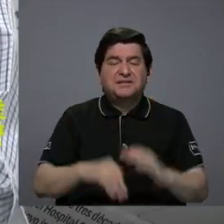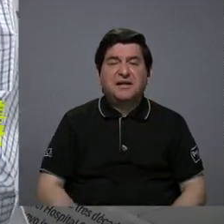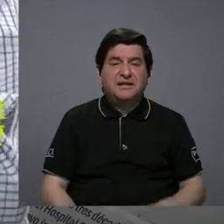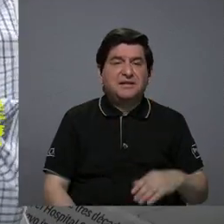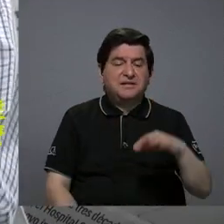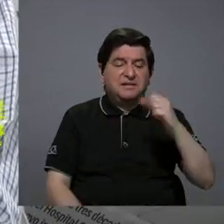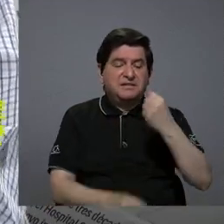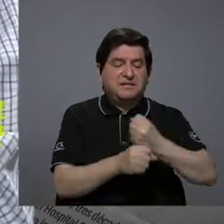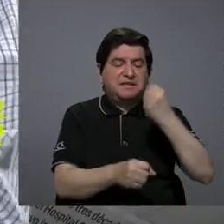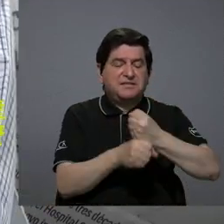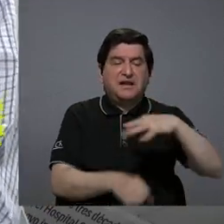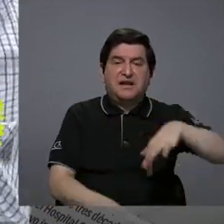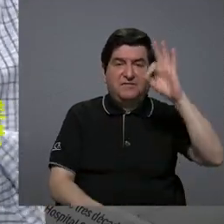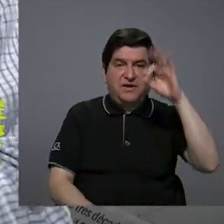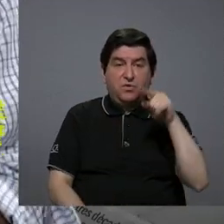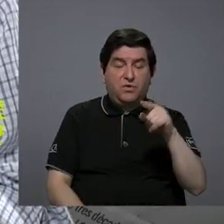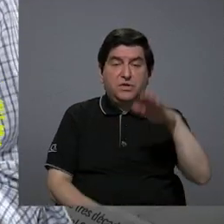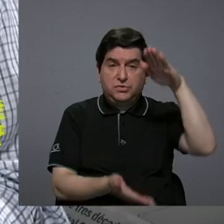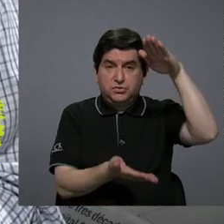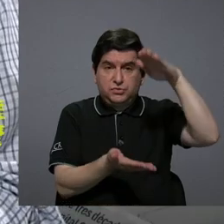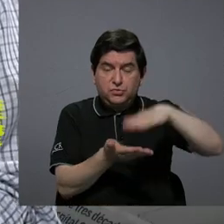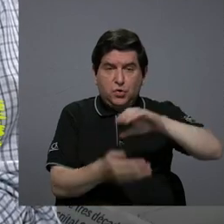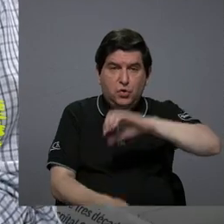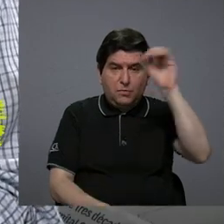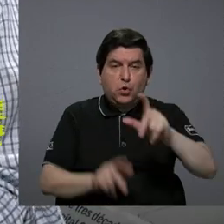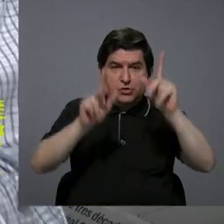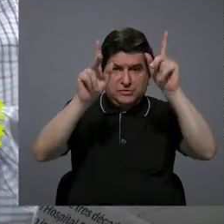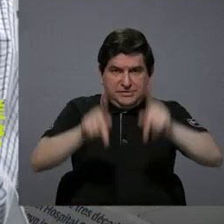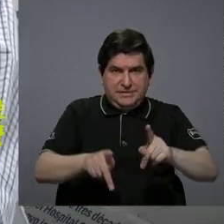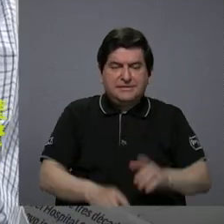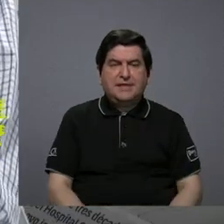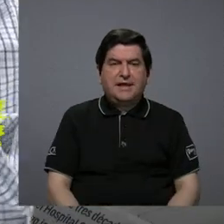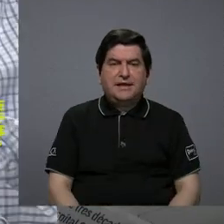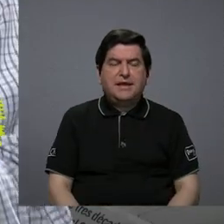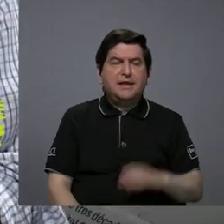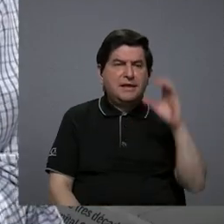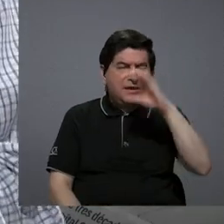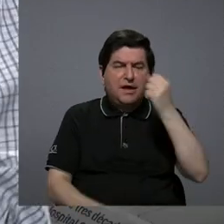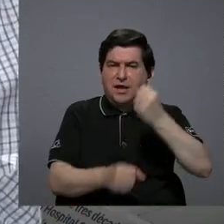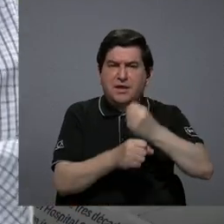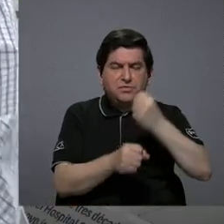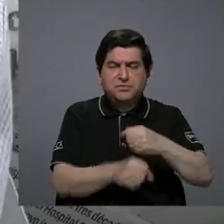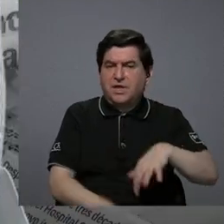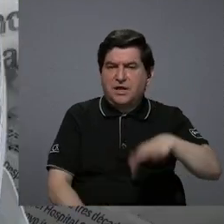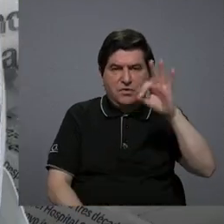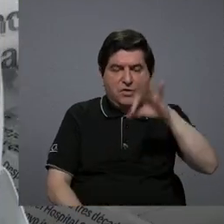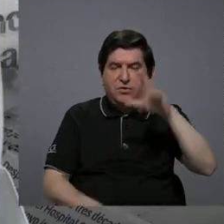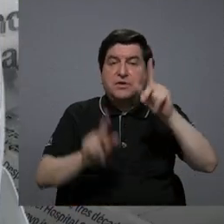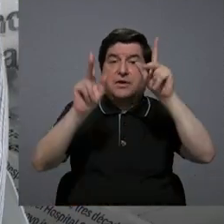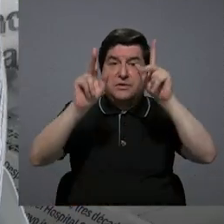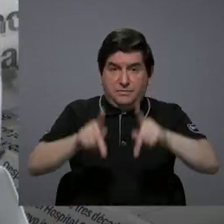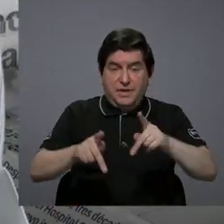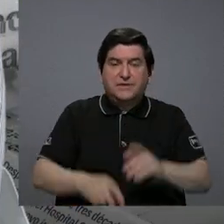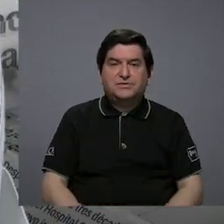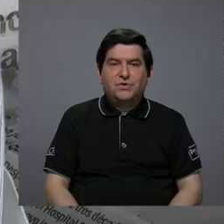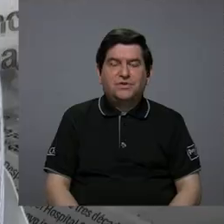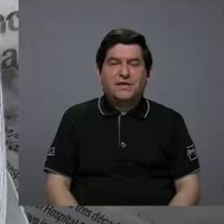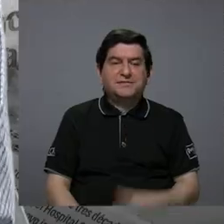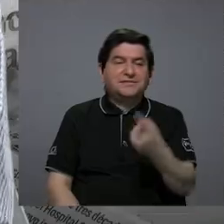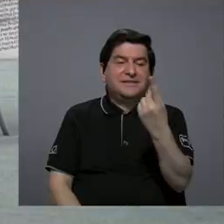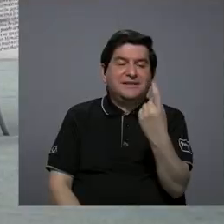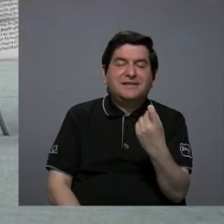eso tiende a disminuir el porcentaje de personas que buscando empleo no lo encuentran, que serían las personas desempleadas.